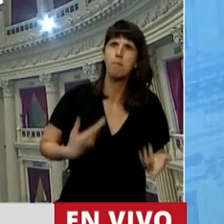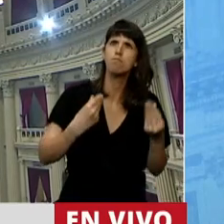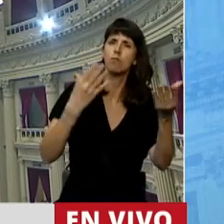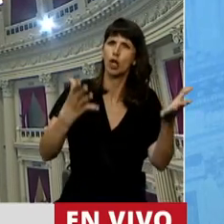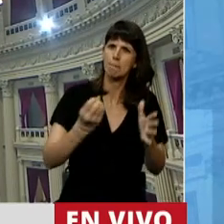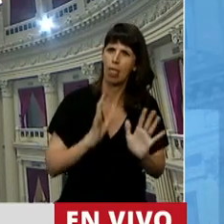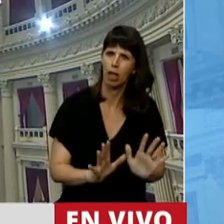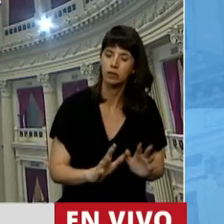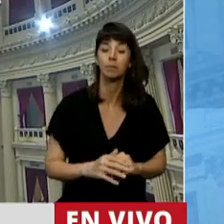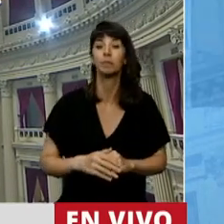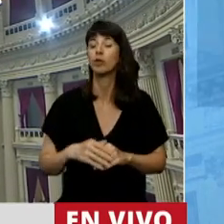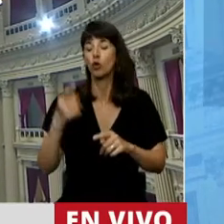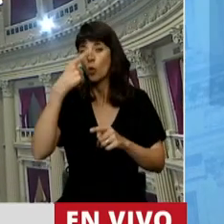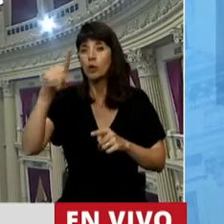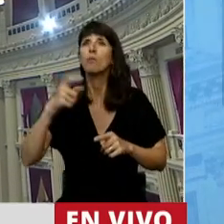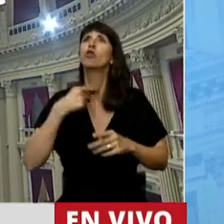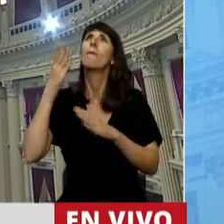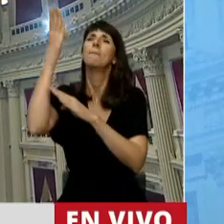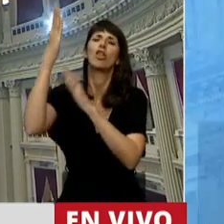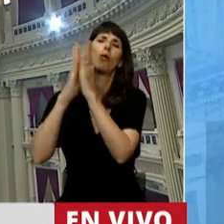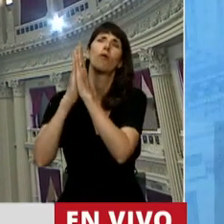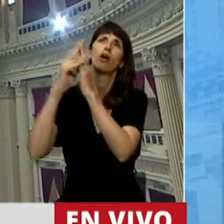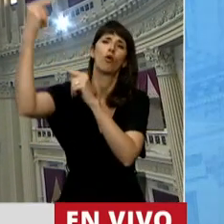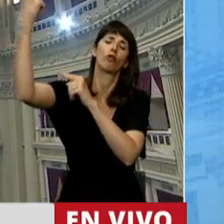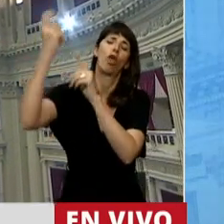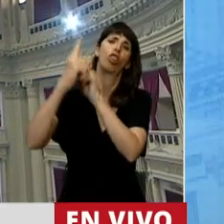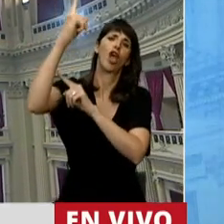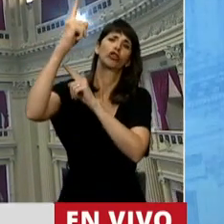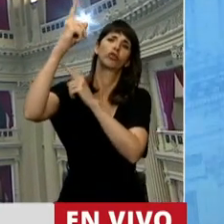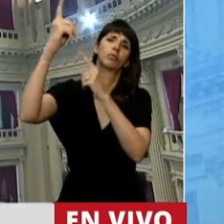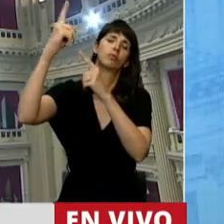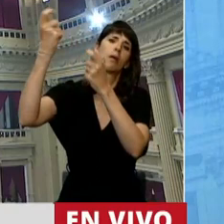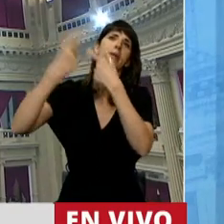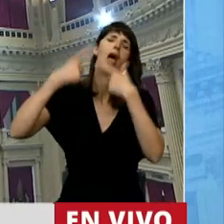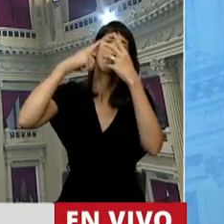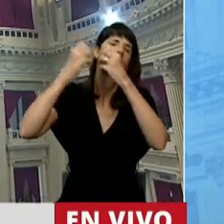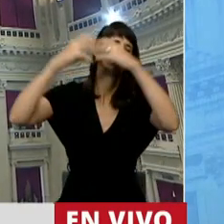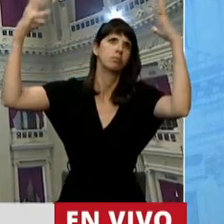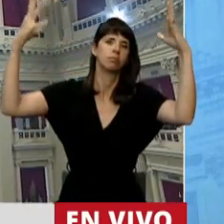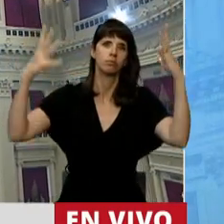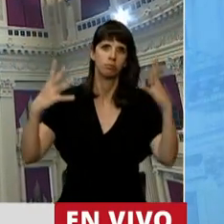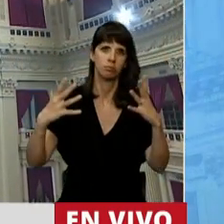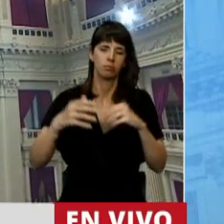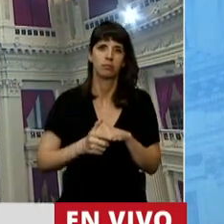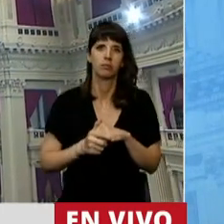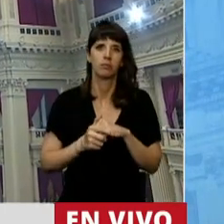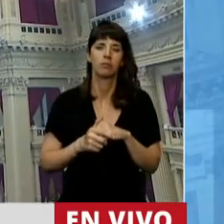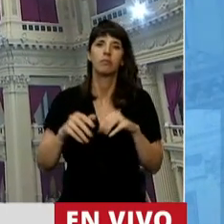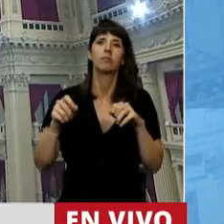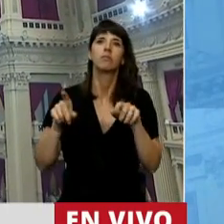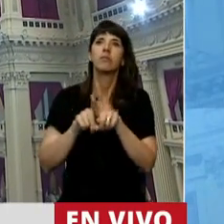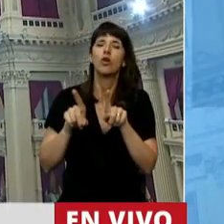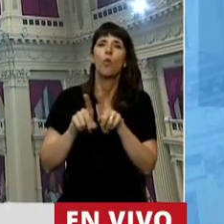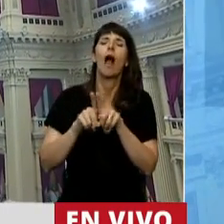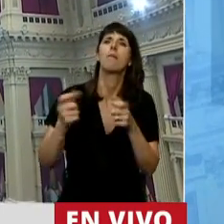Presidente, pido a Dios que nos ilumine. Así como nos ilumina y nos da la alegría en